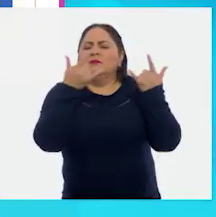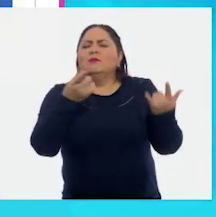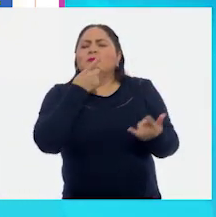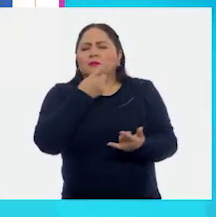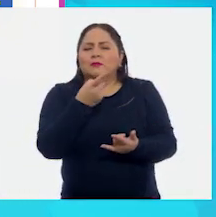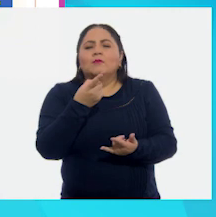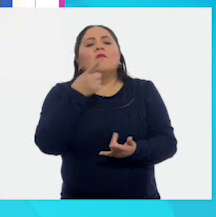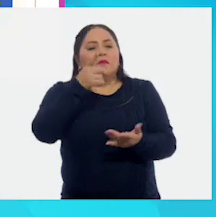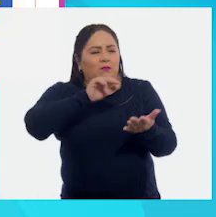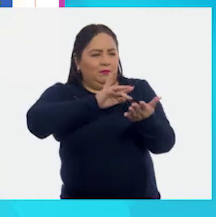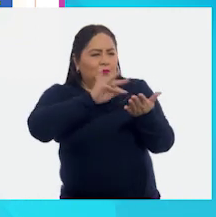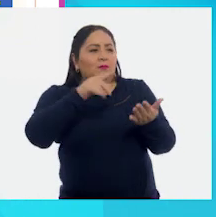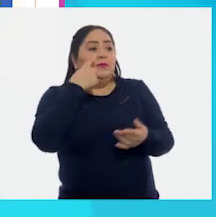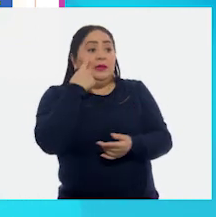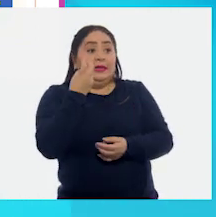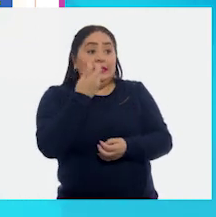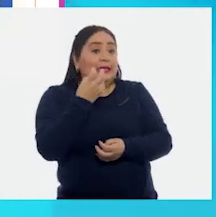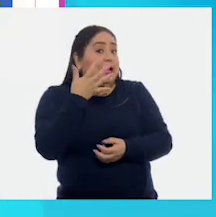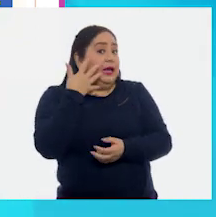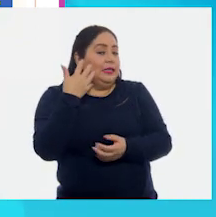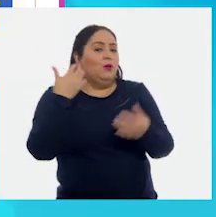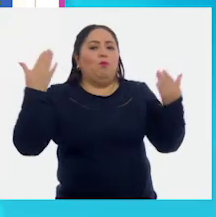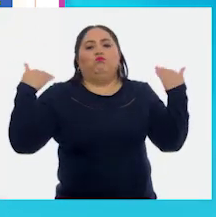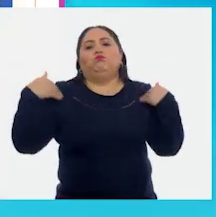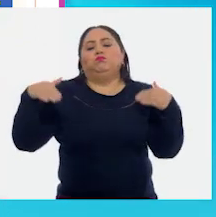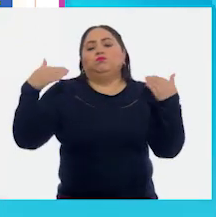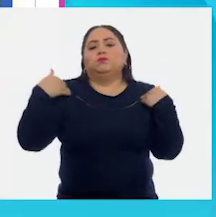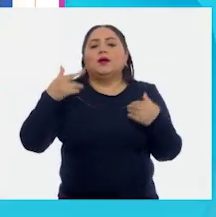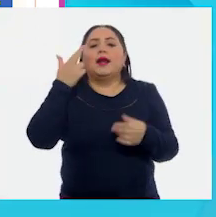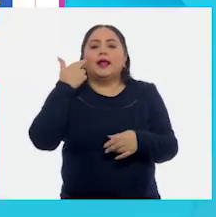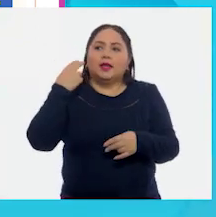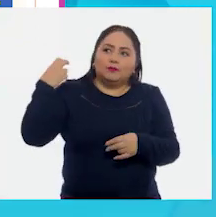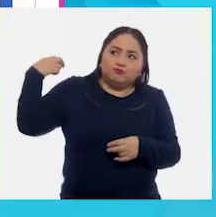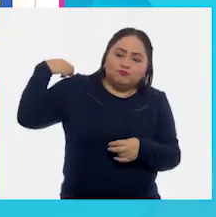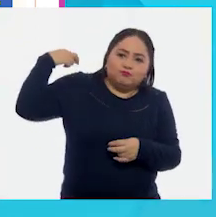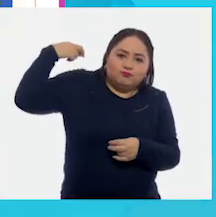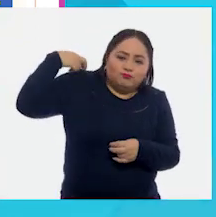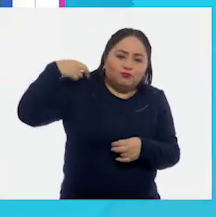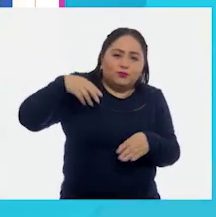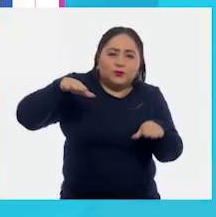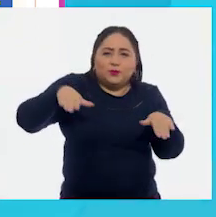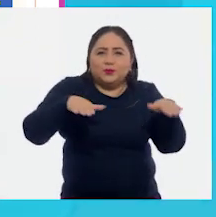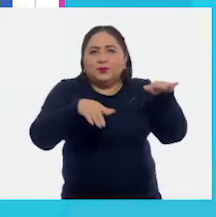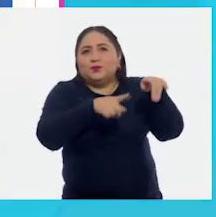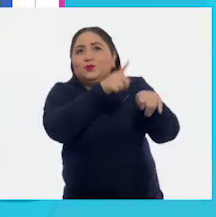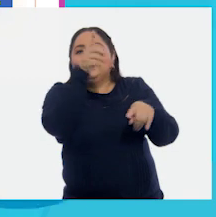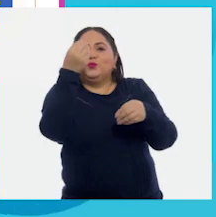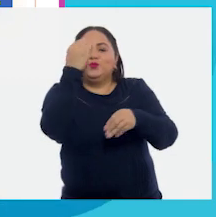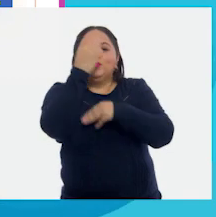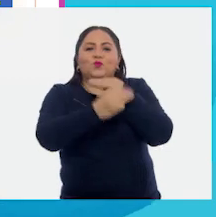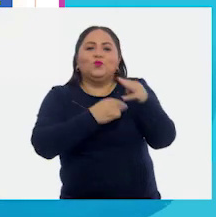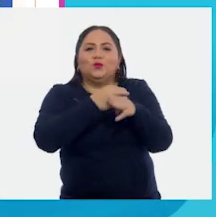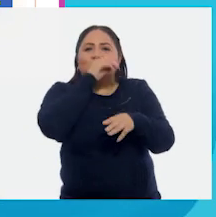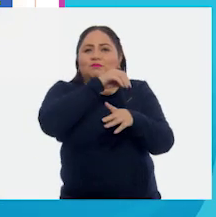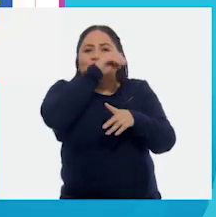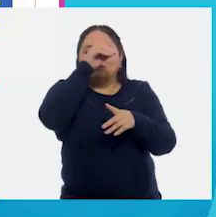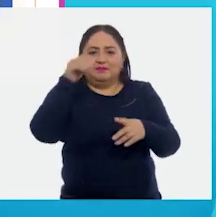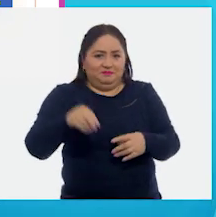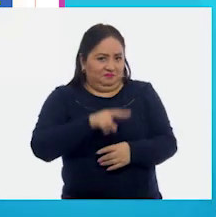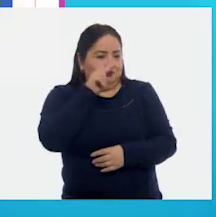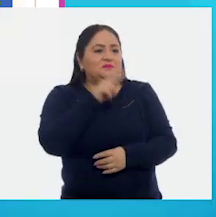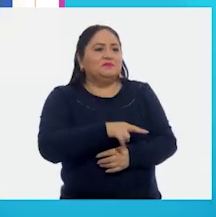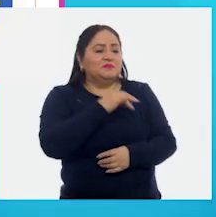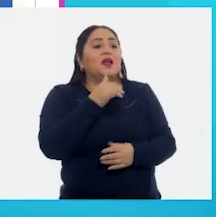¿Lo puedes volver a leer? Este gato pasea a las ratitas Lili y Mimi por muchas partes del mundo. Excelente.